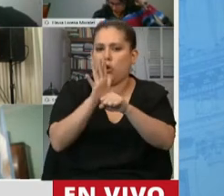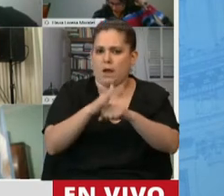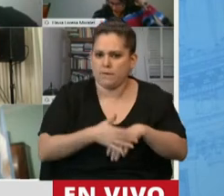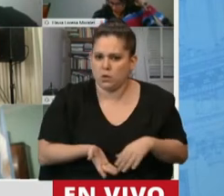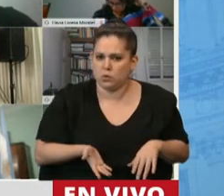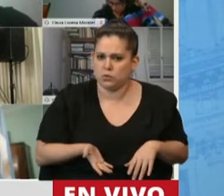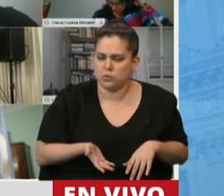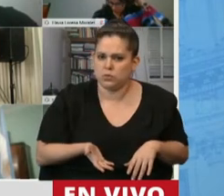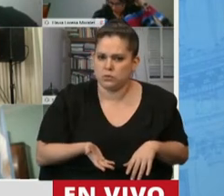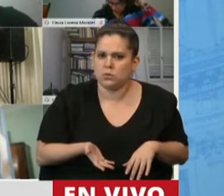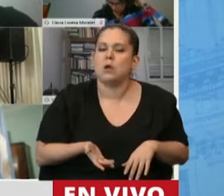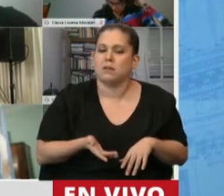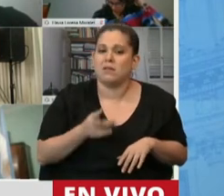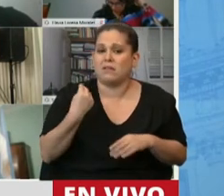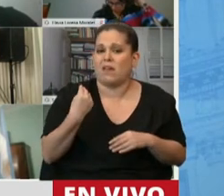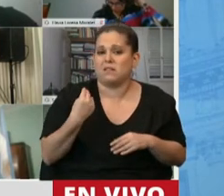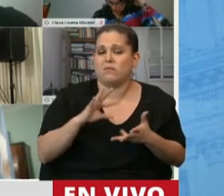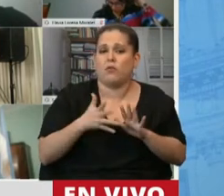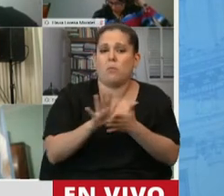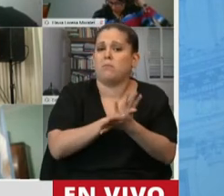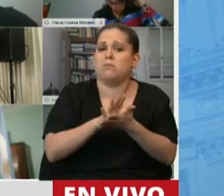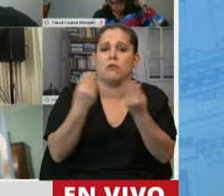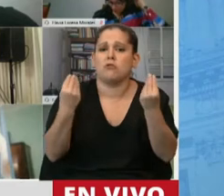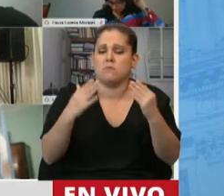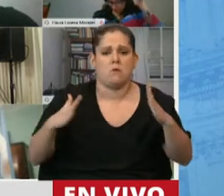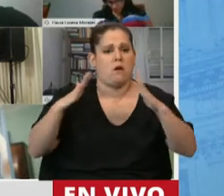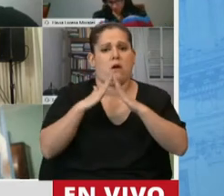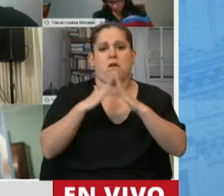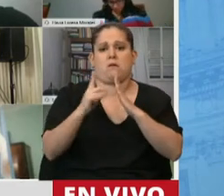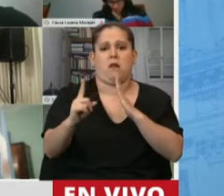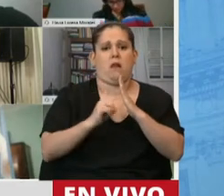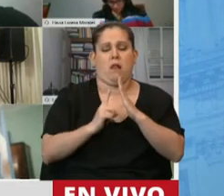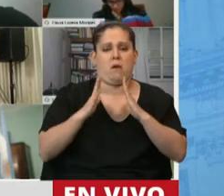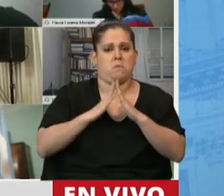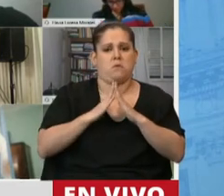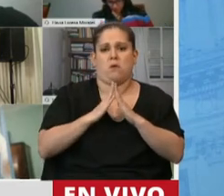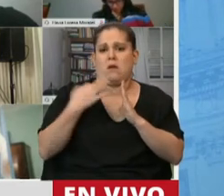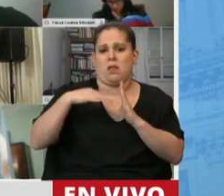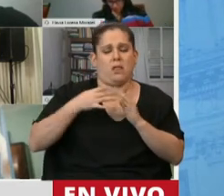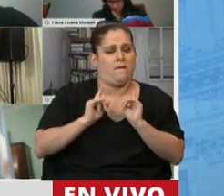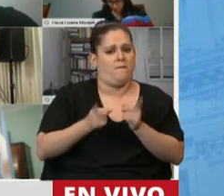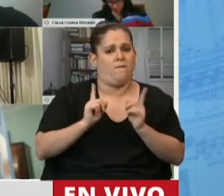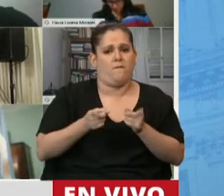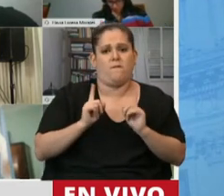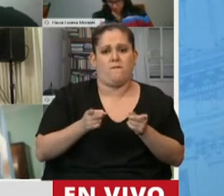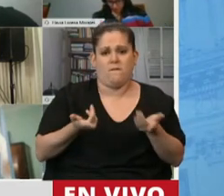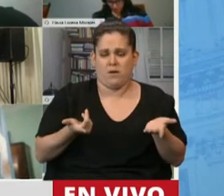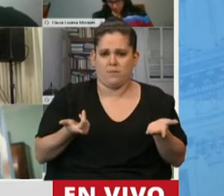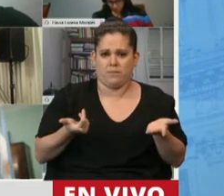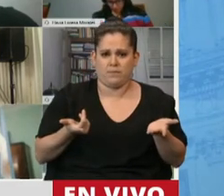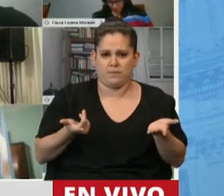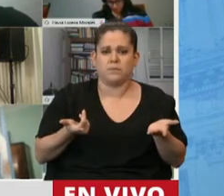que es el aislamiento preventivo. No dejemos de hacerlo eso. Hoy no lo he escuchado